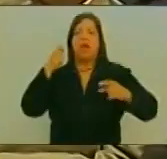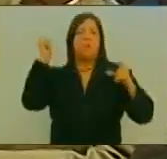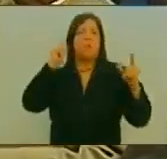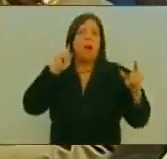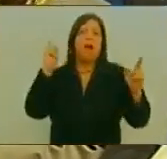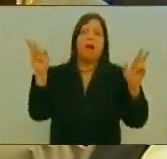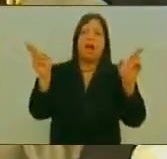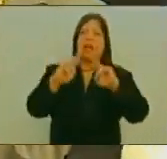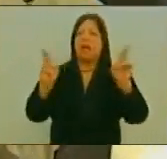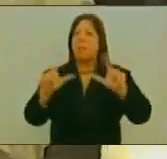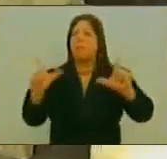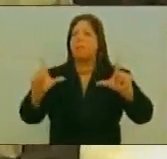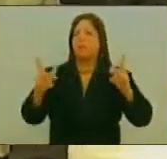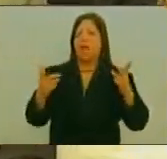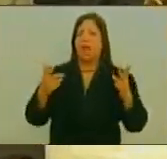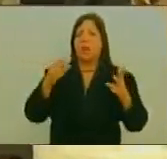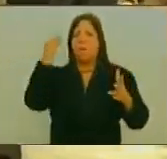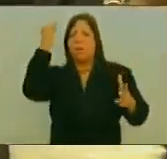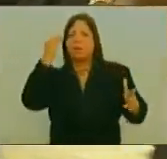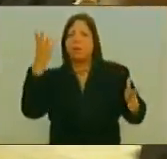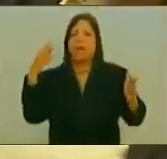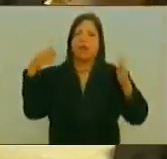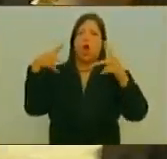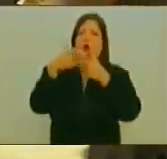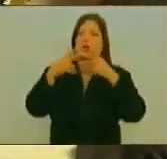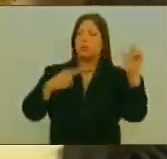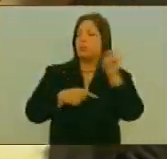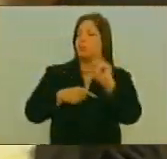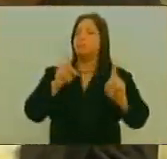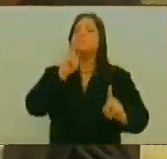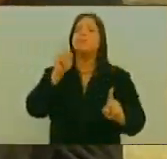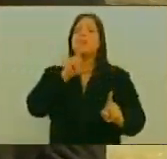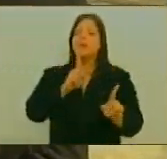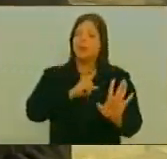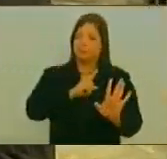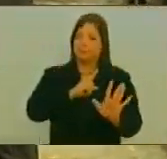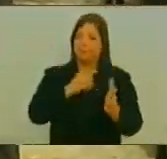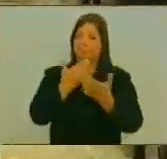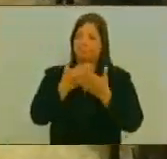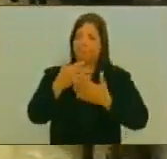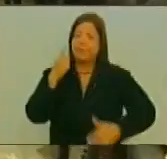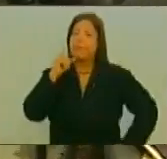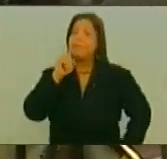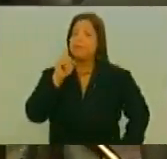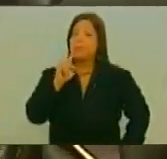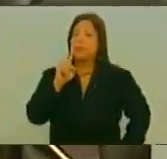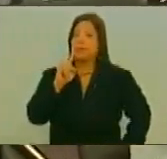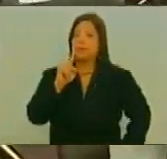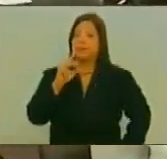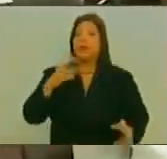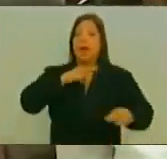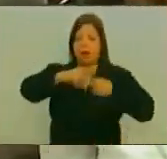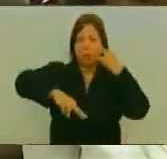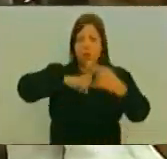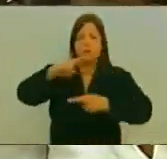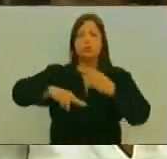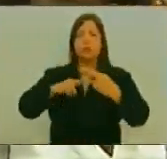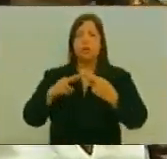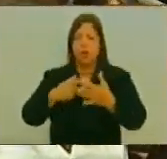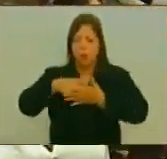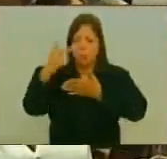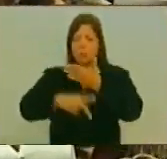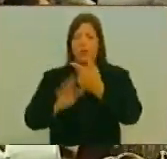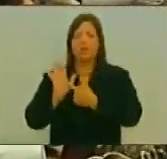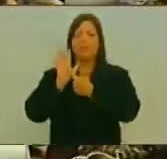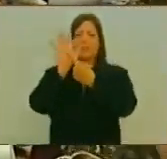La libertad De pensamiento En nuestro país Nada más Contrario a ello Ha sido La revolución Bolivariana El proyecto